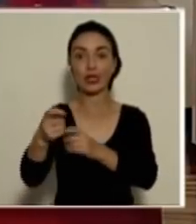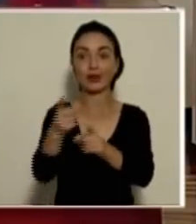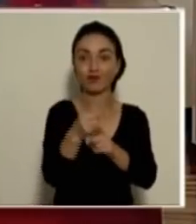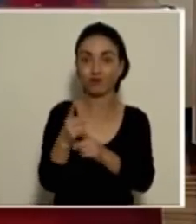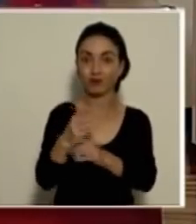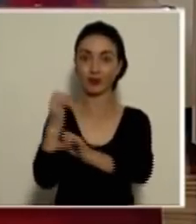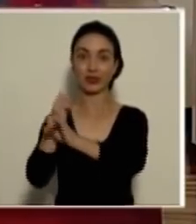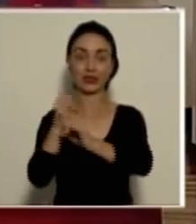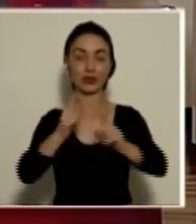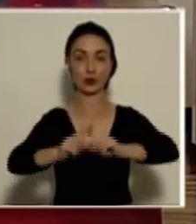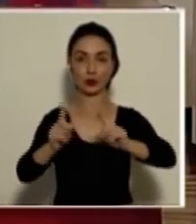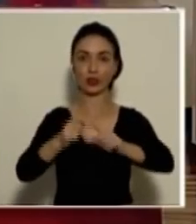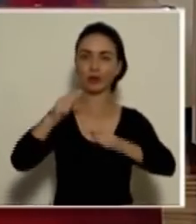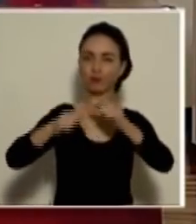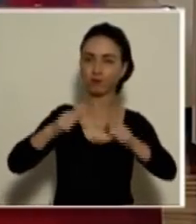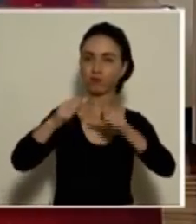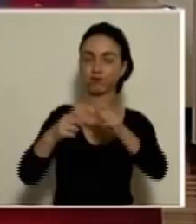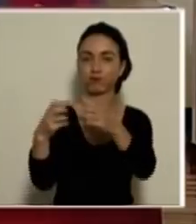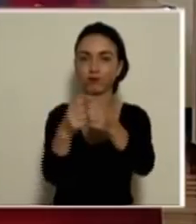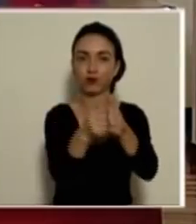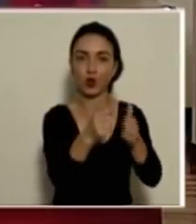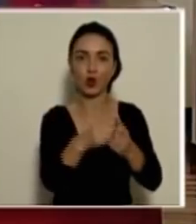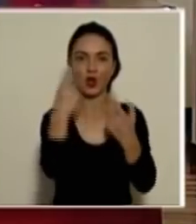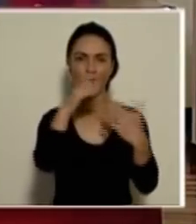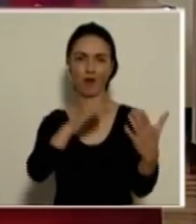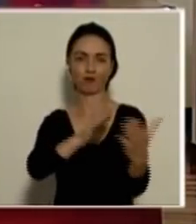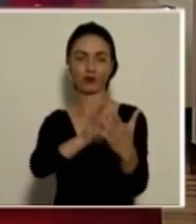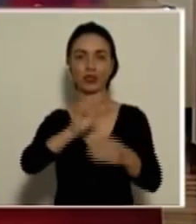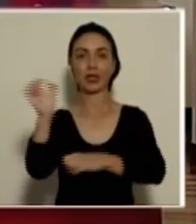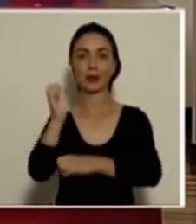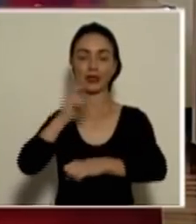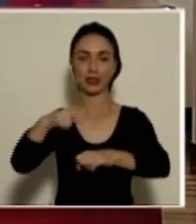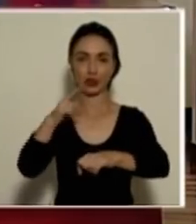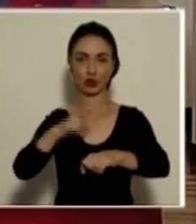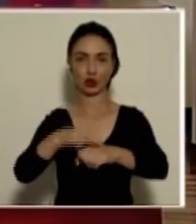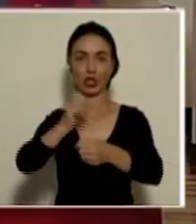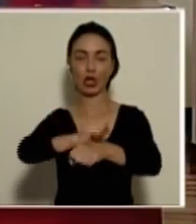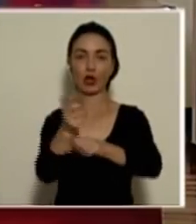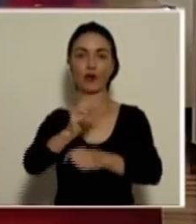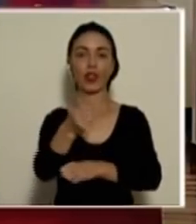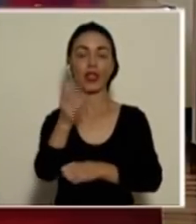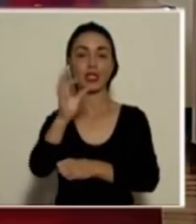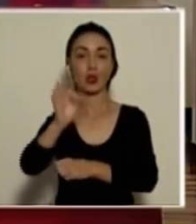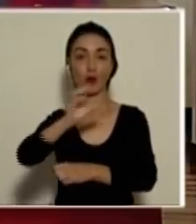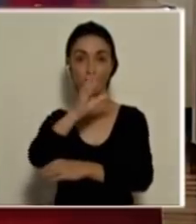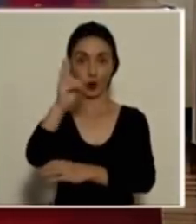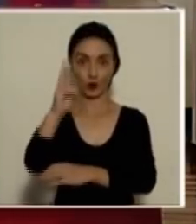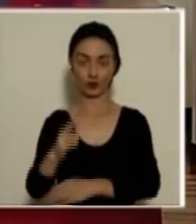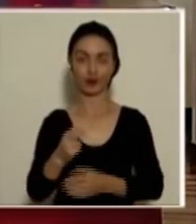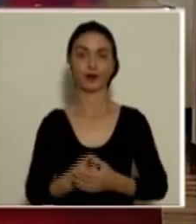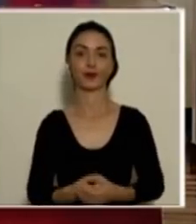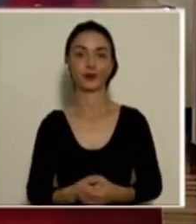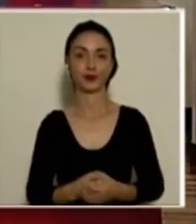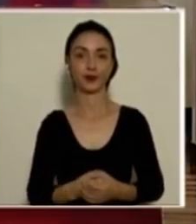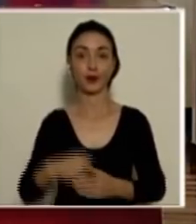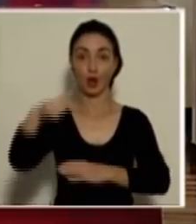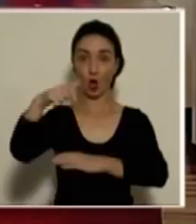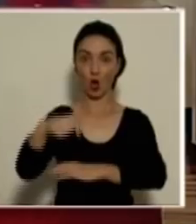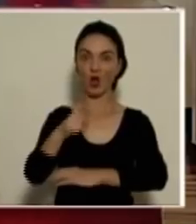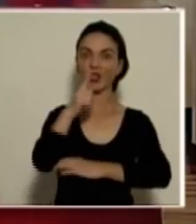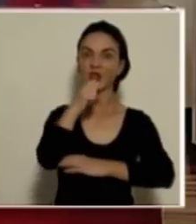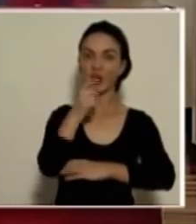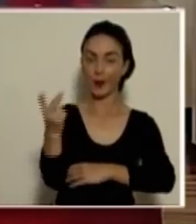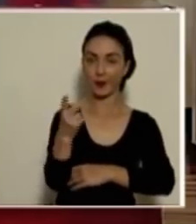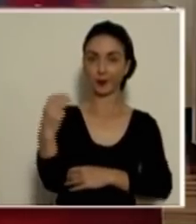institucional y los esfuerzos conjuntos para enfrentar la emergencia nacional por el COVID-19 en Costa Rica. Hoy nos